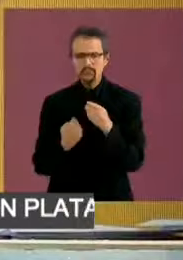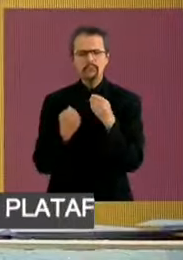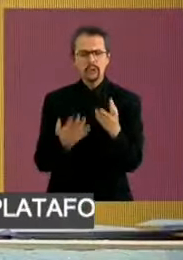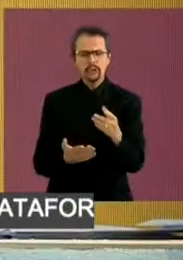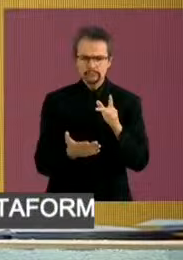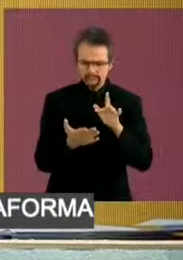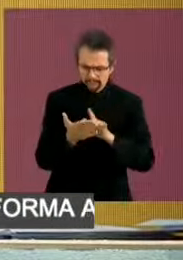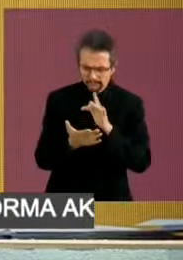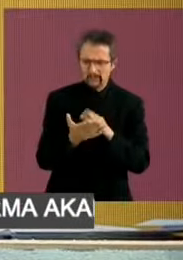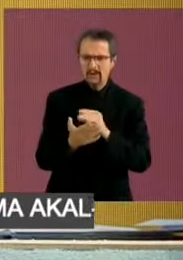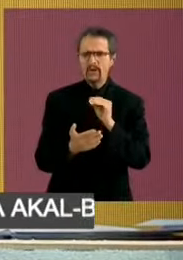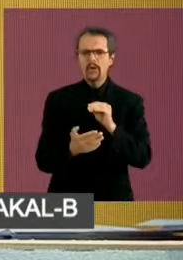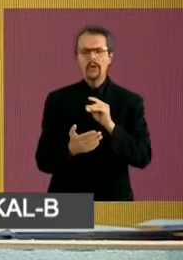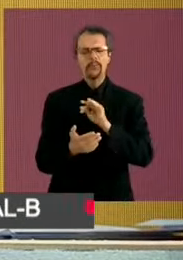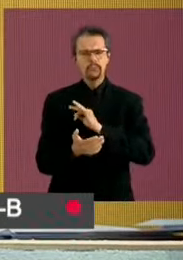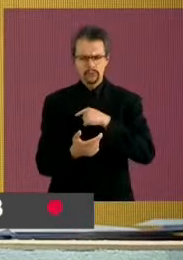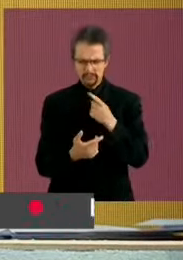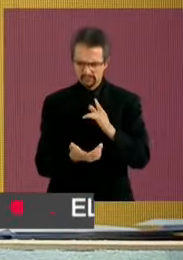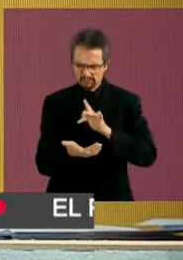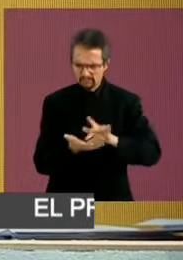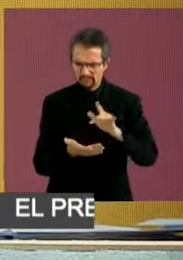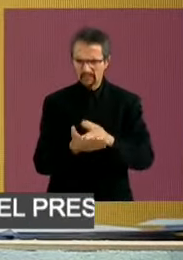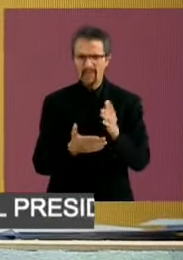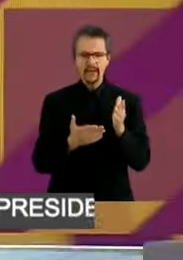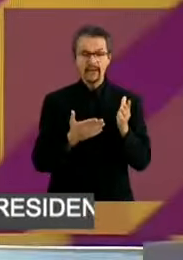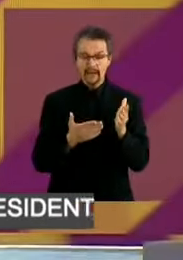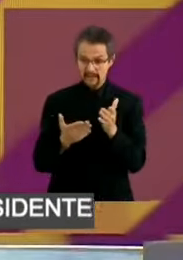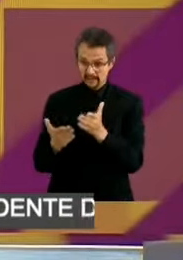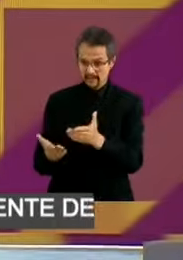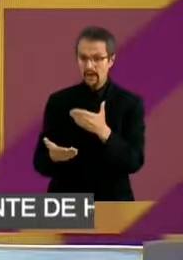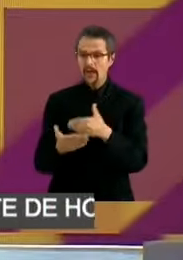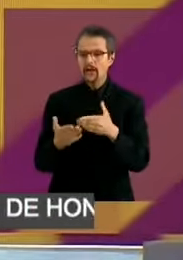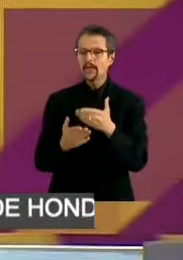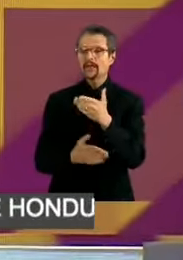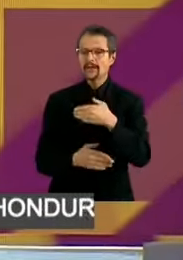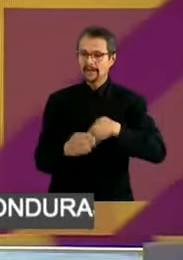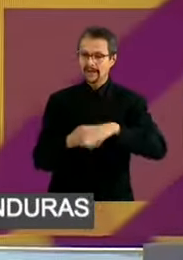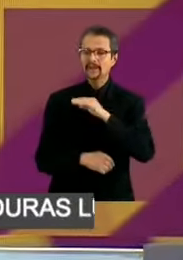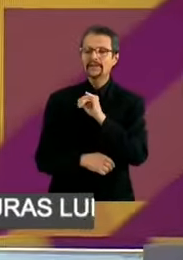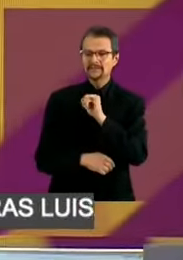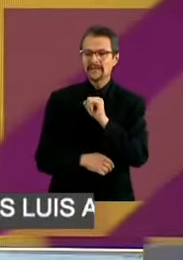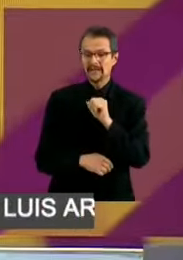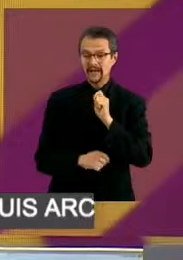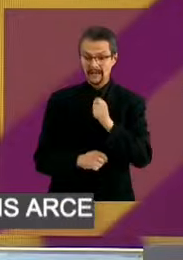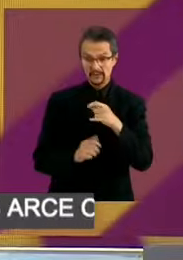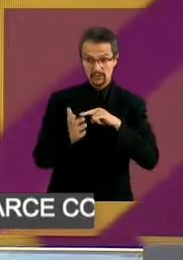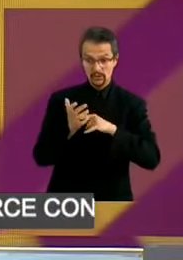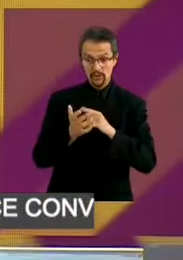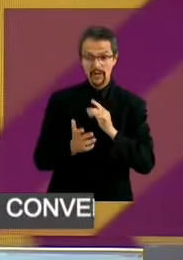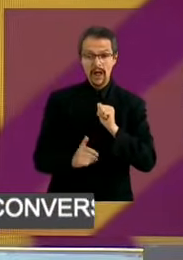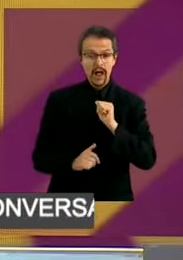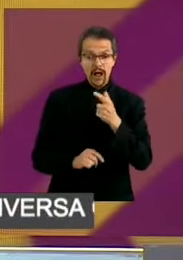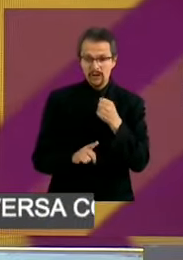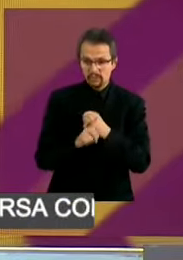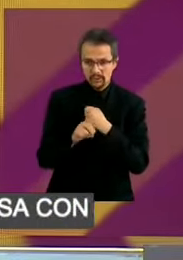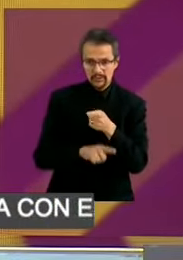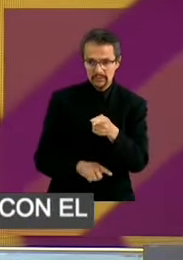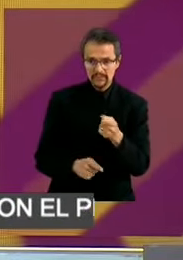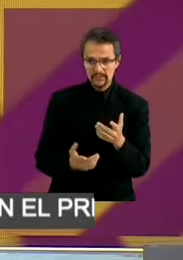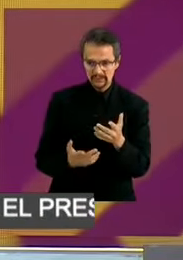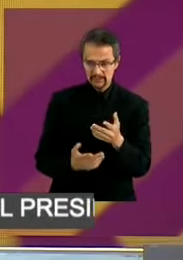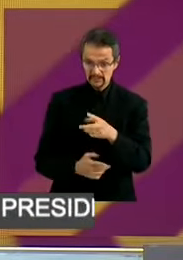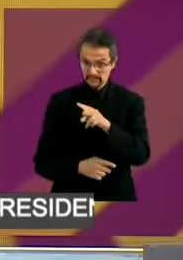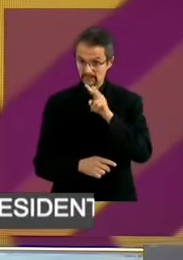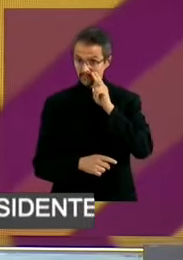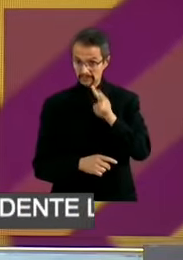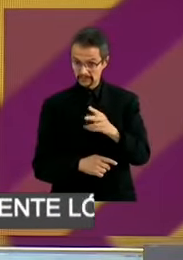Galvez. ¿Candidata Sheinbaum? Sí, no sé si hay un problema ahí con el reloj. Yo creo que valdría la pena que se avisara en